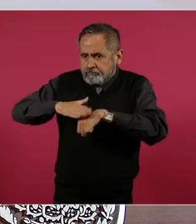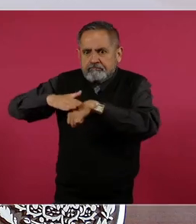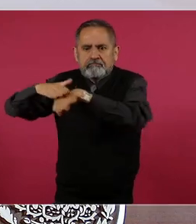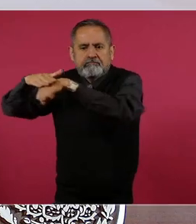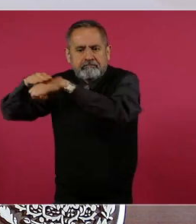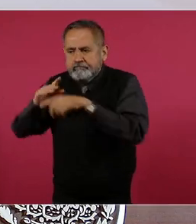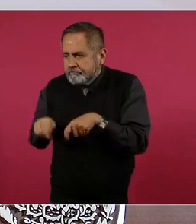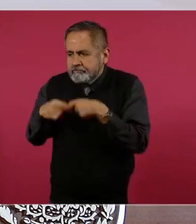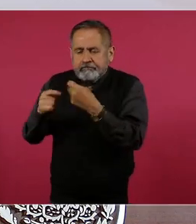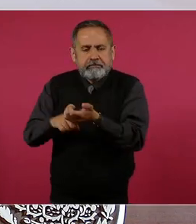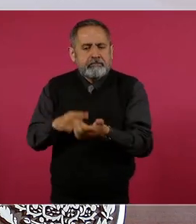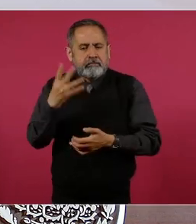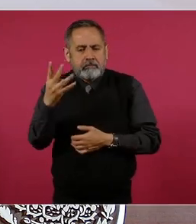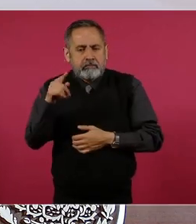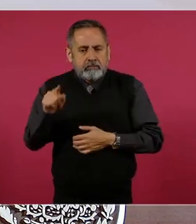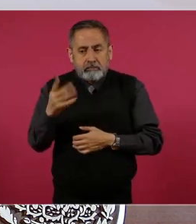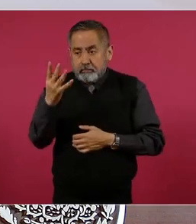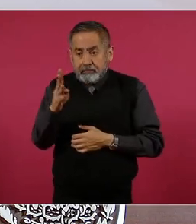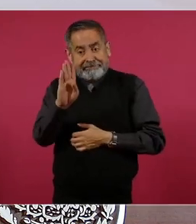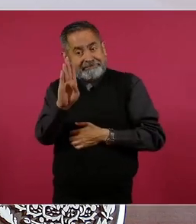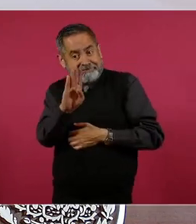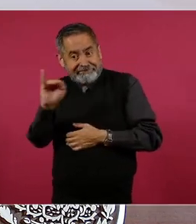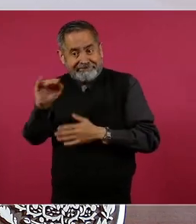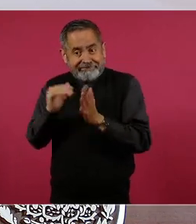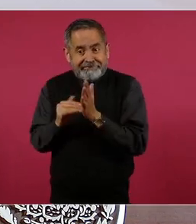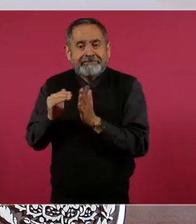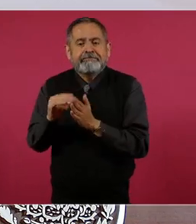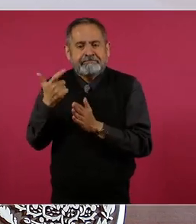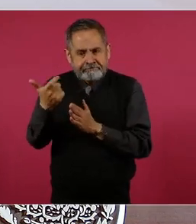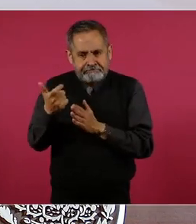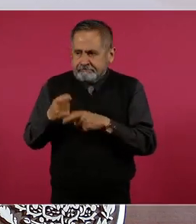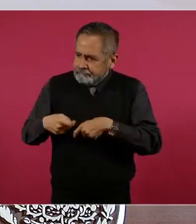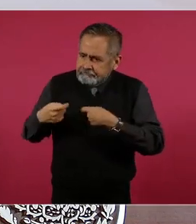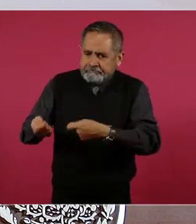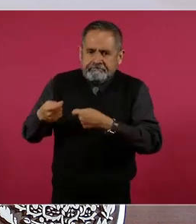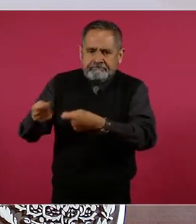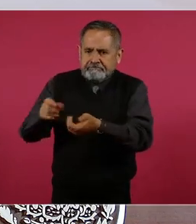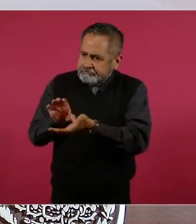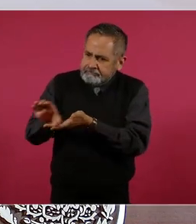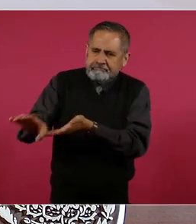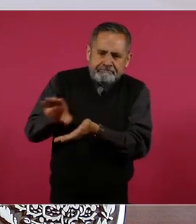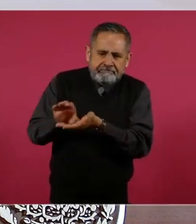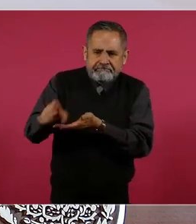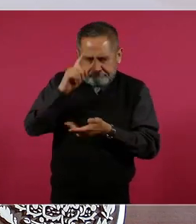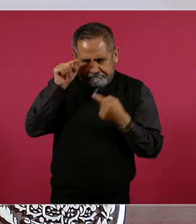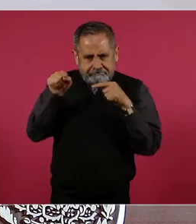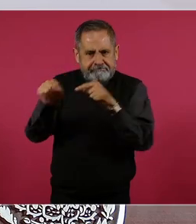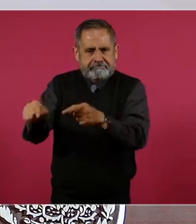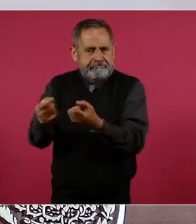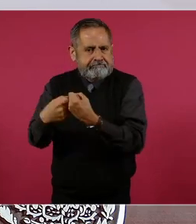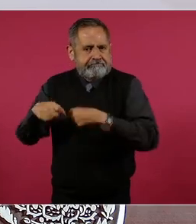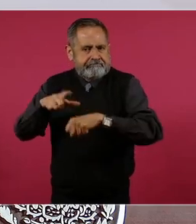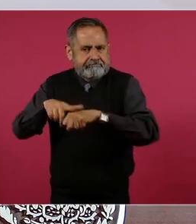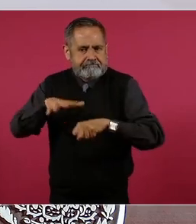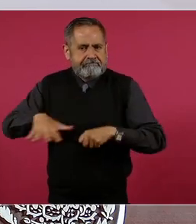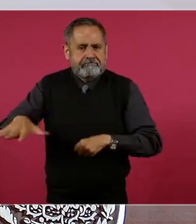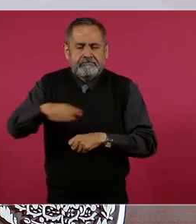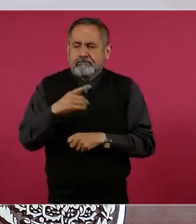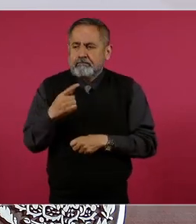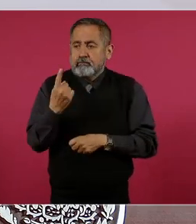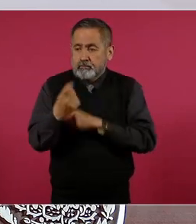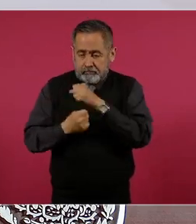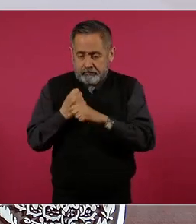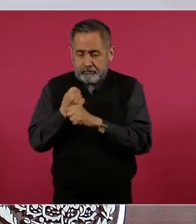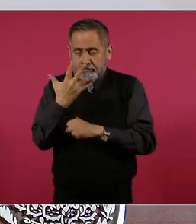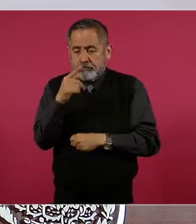4.4 billones de pesos que actualmente se dedican a este rubro, es un crecimiento anual promedio de 5